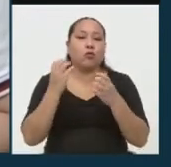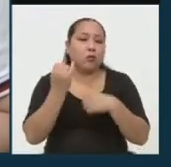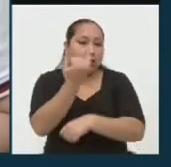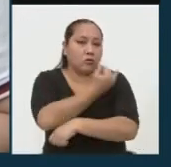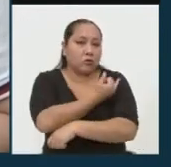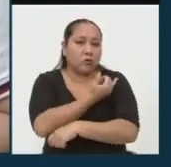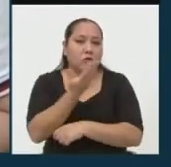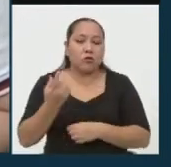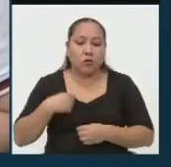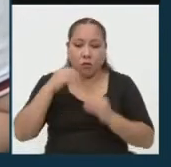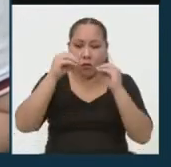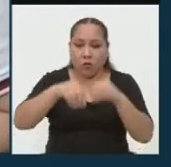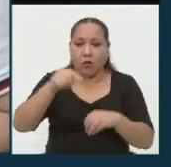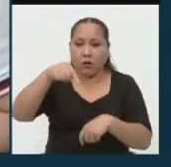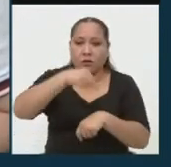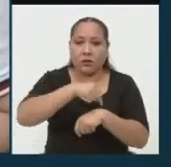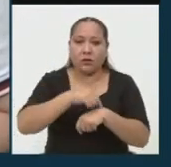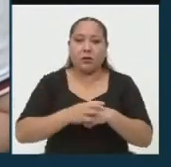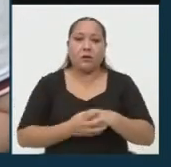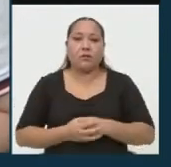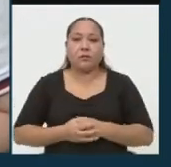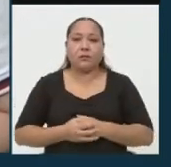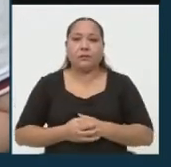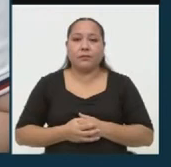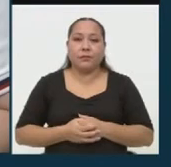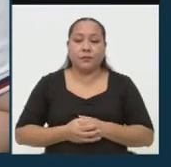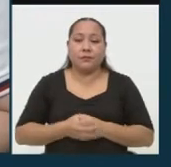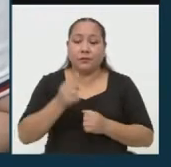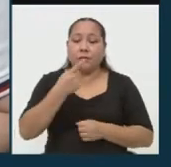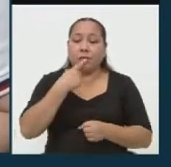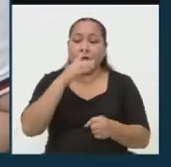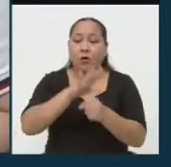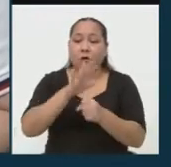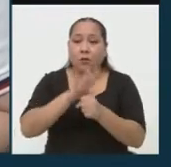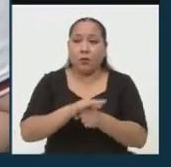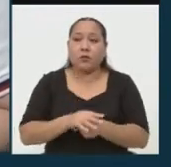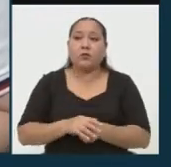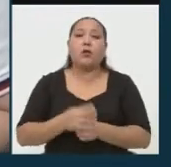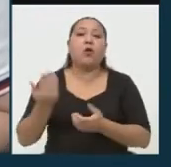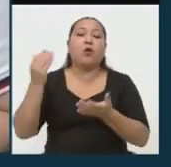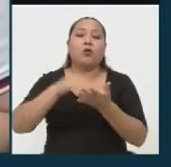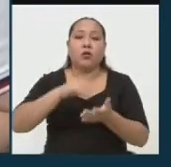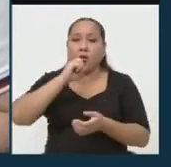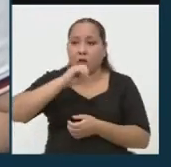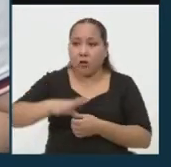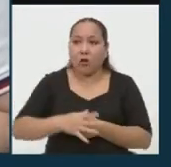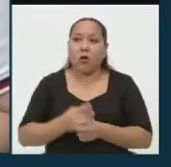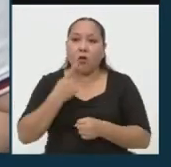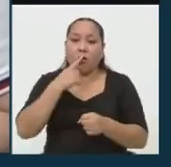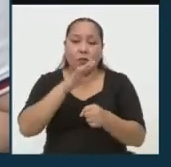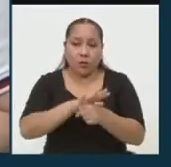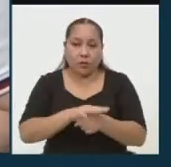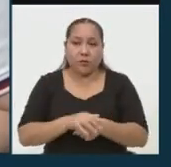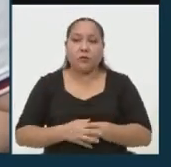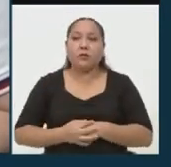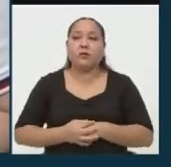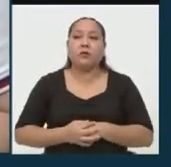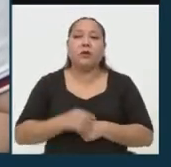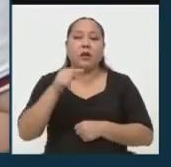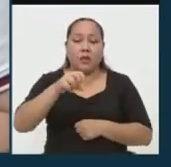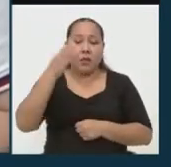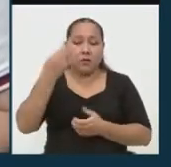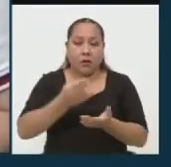apostaría en este momento. El compromiso, repito y lo reitero, es totalmente